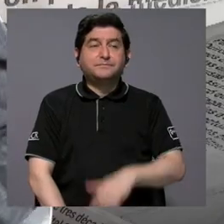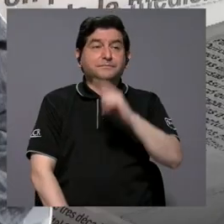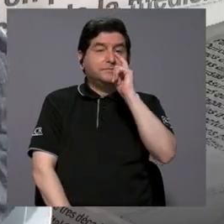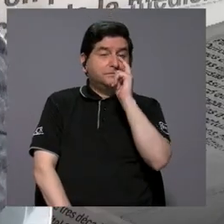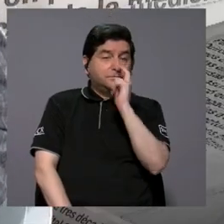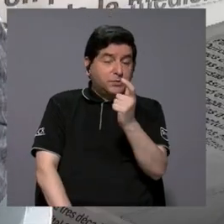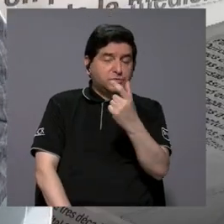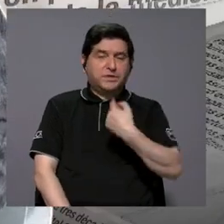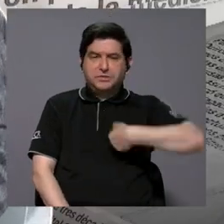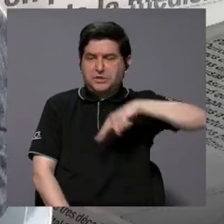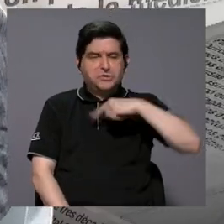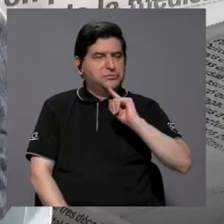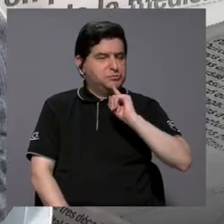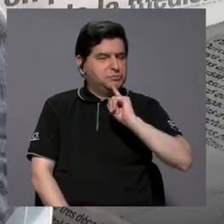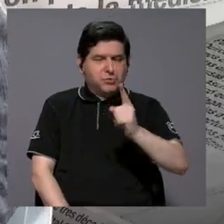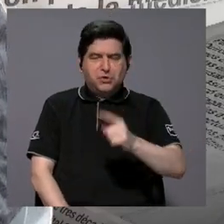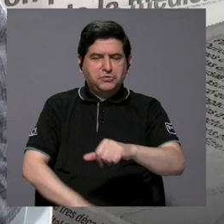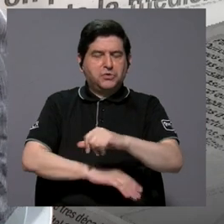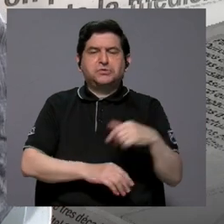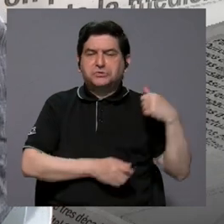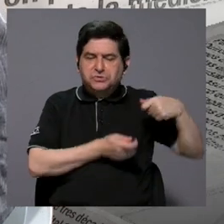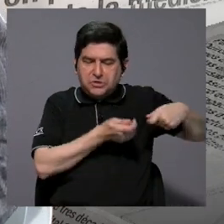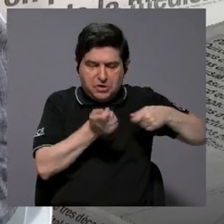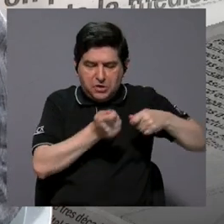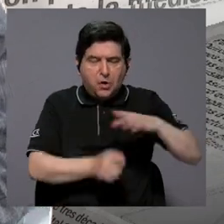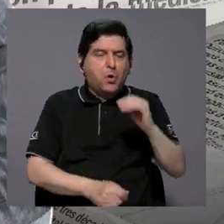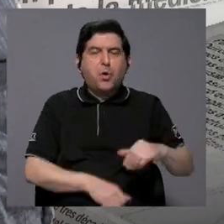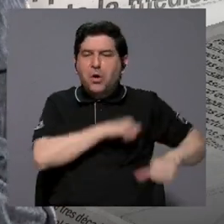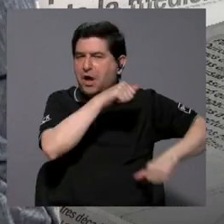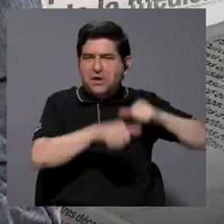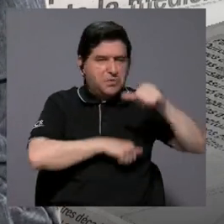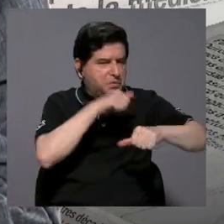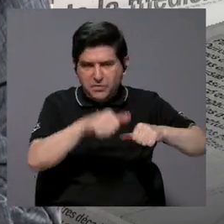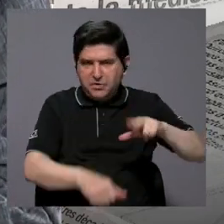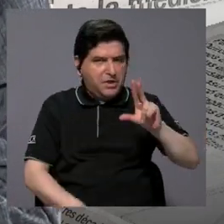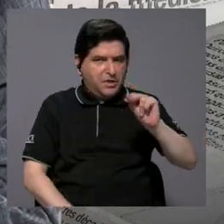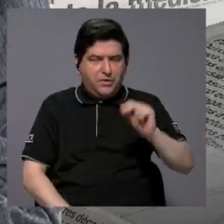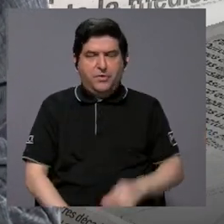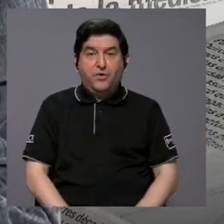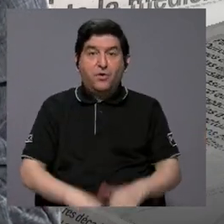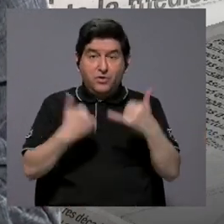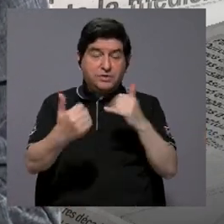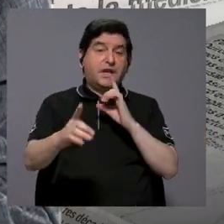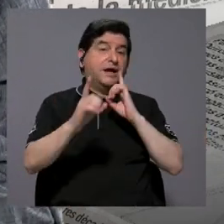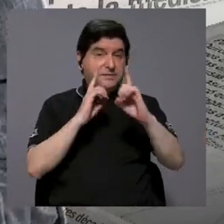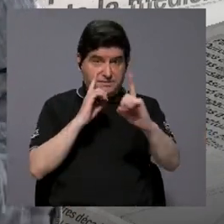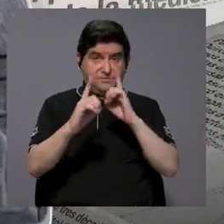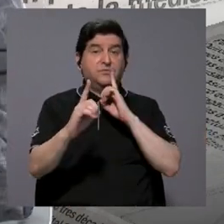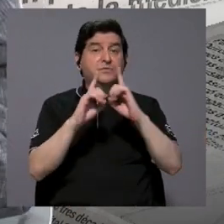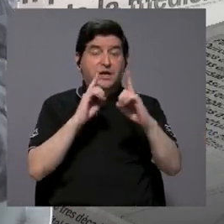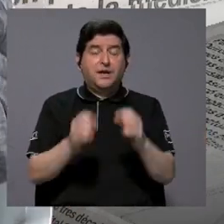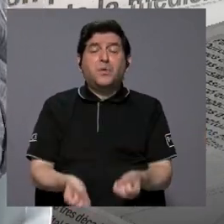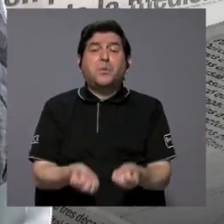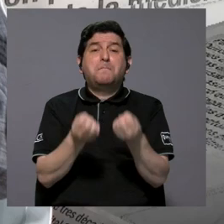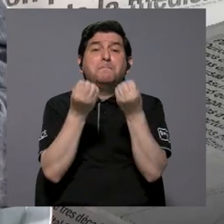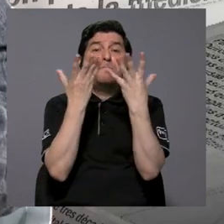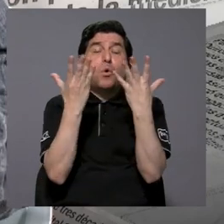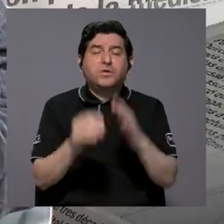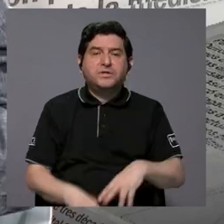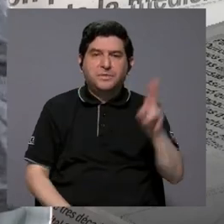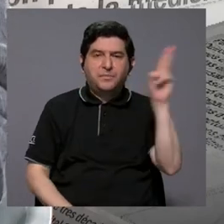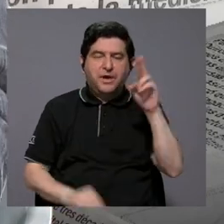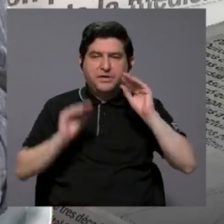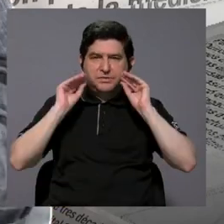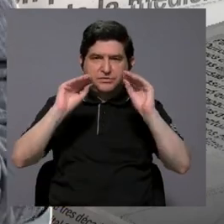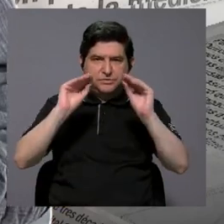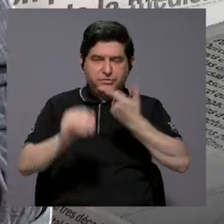Afortunadamente no lo decimos nosotros desde la arqueología ni desde la antropología, lo hemos dialogado con múltiples unidades